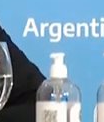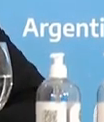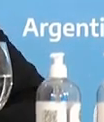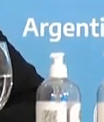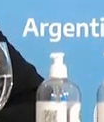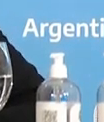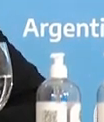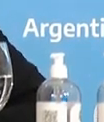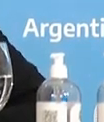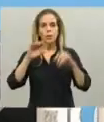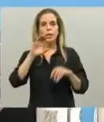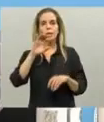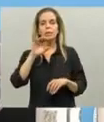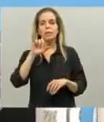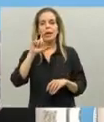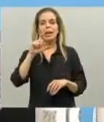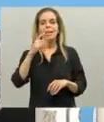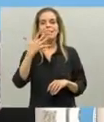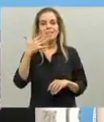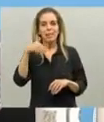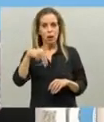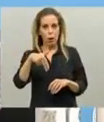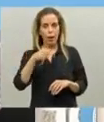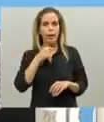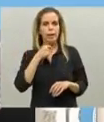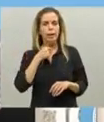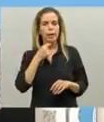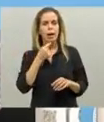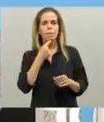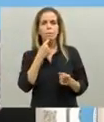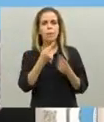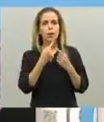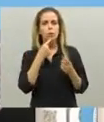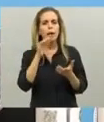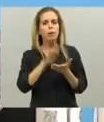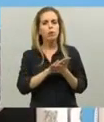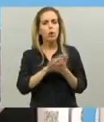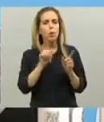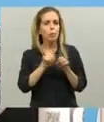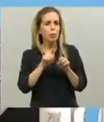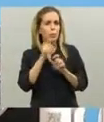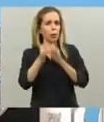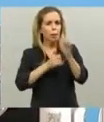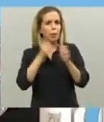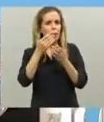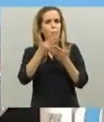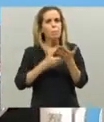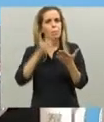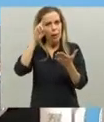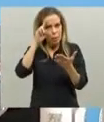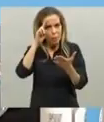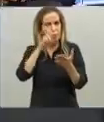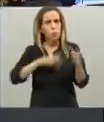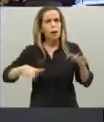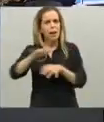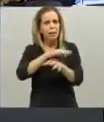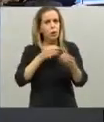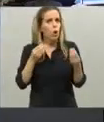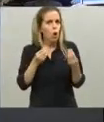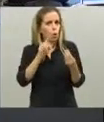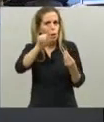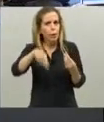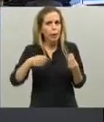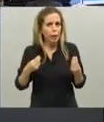quería profundizar respecto del permiso para circular no tanto cómo sacarlo sino cuál es